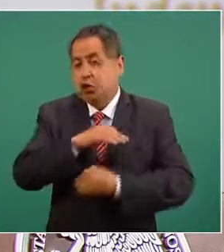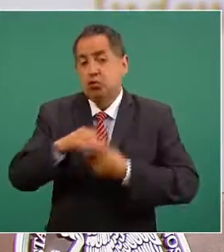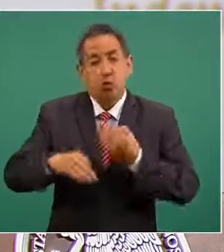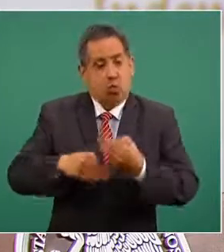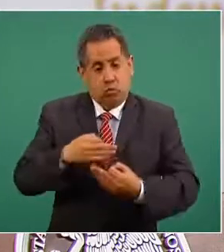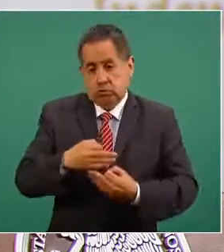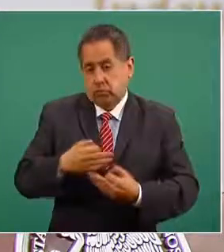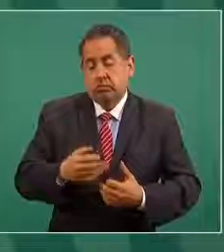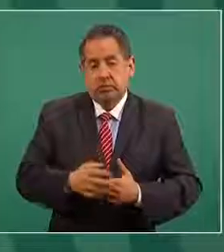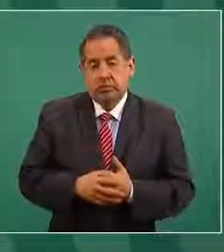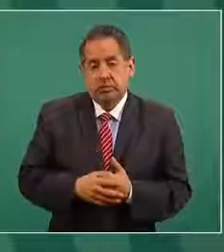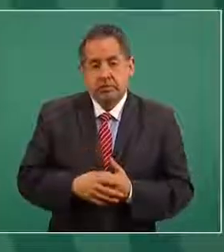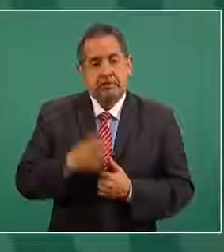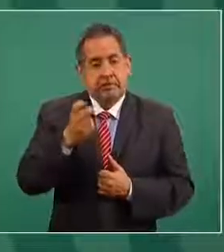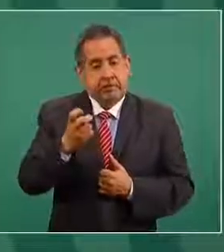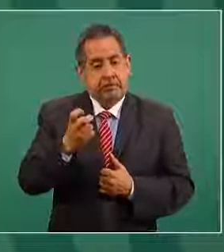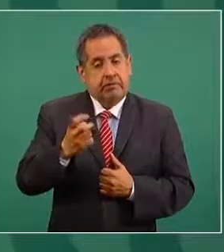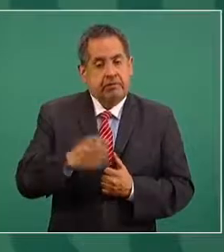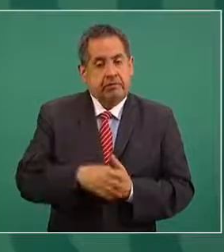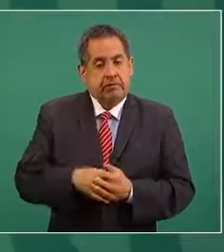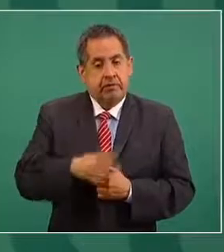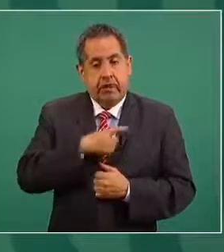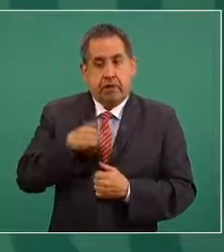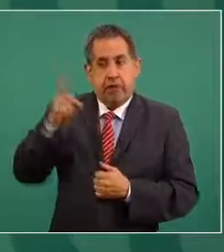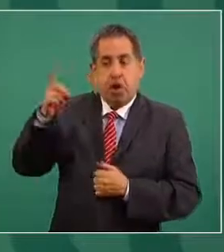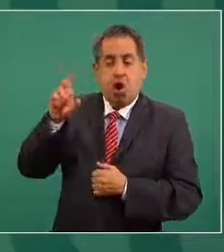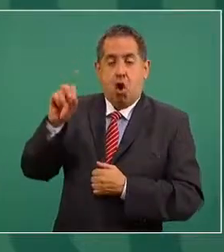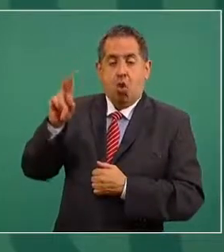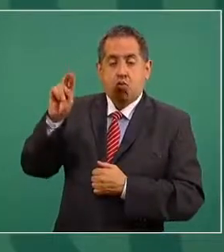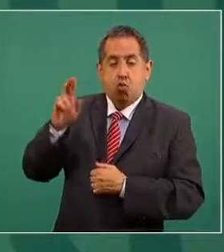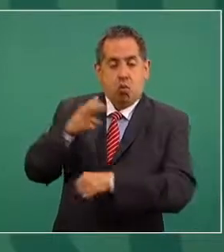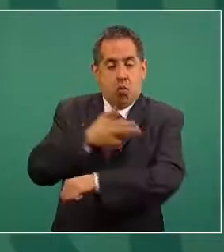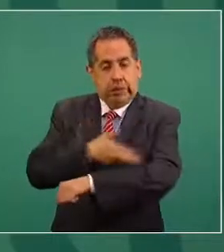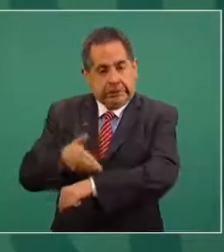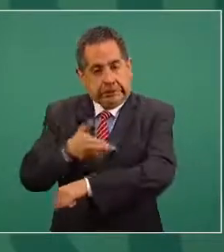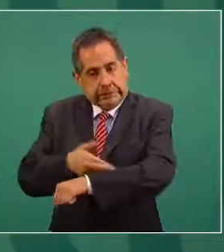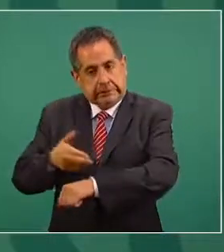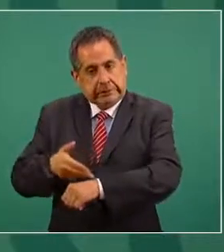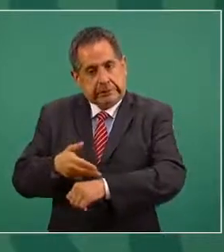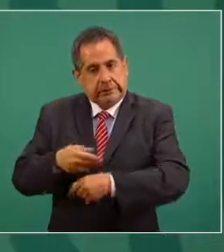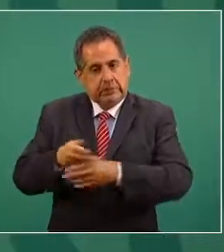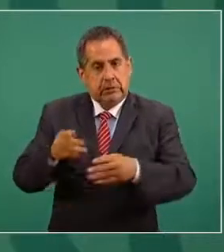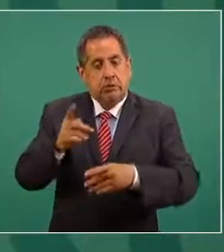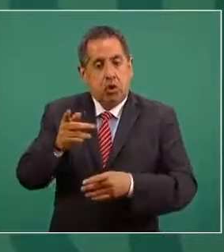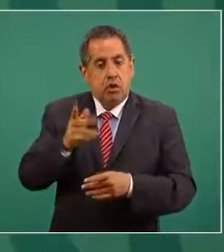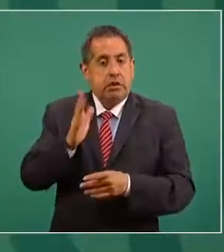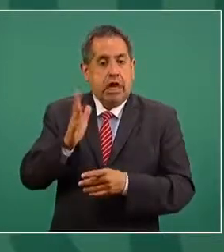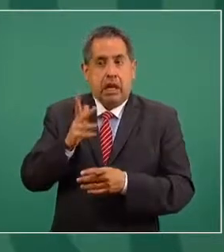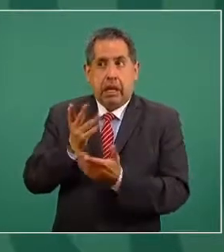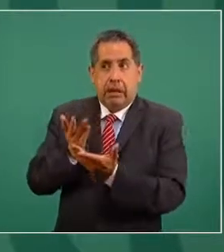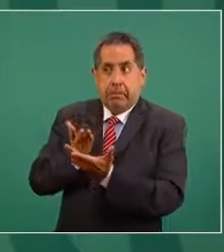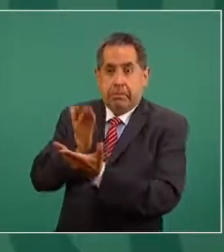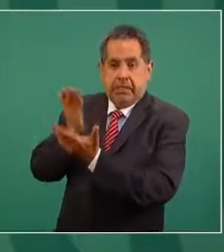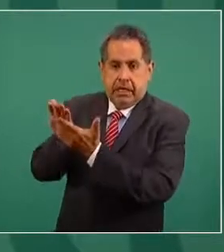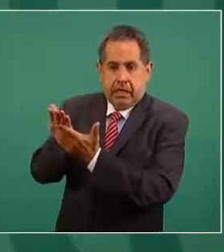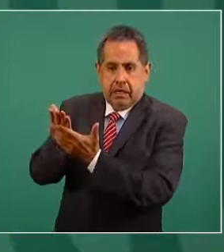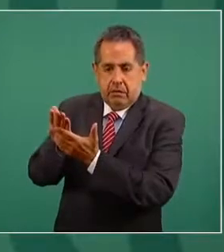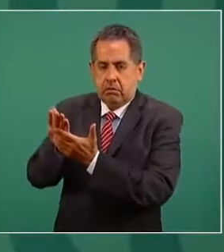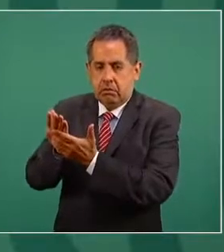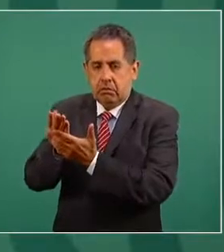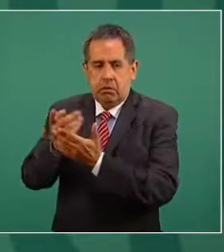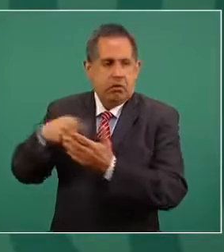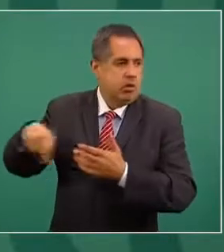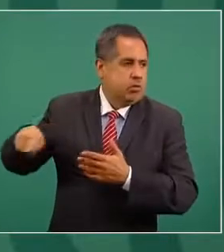esto lo tiene que resolver la ONU pero es este un planteamiento que hicimos una